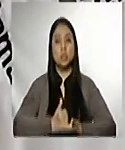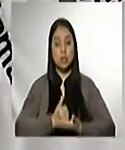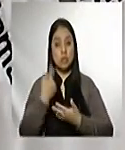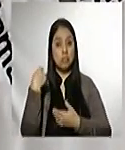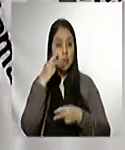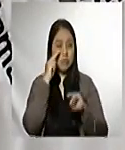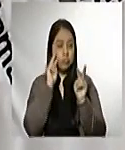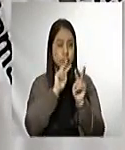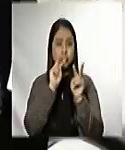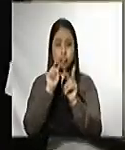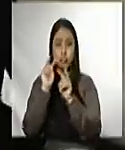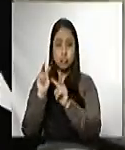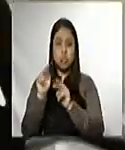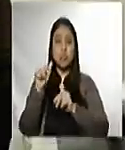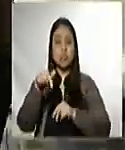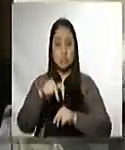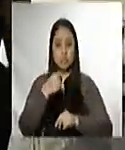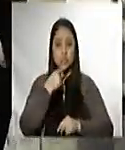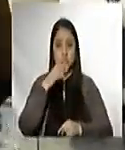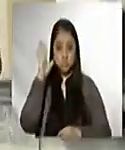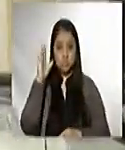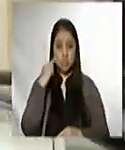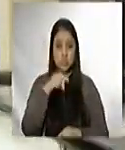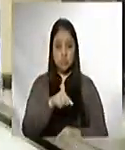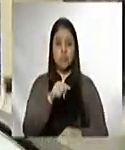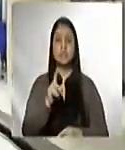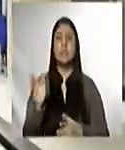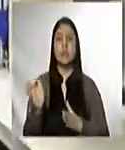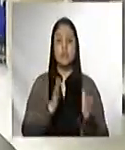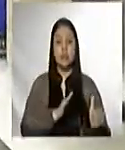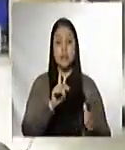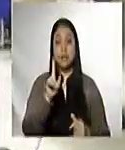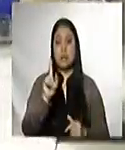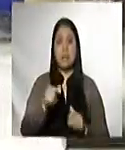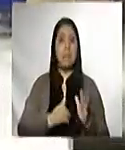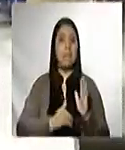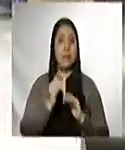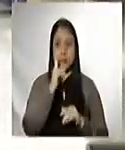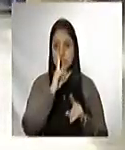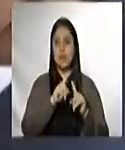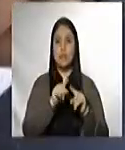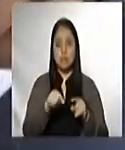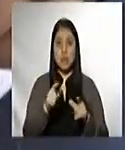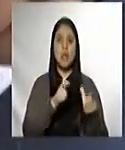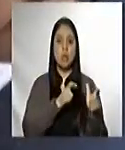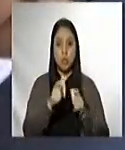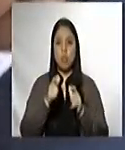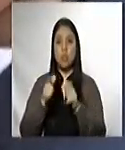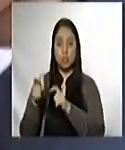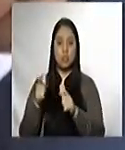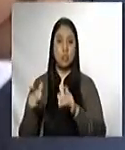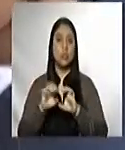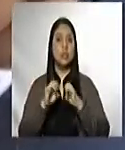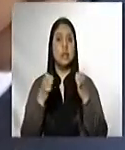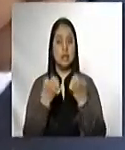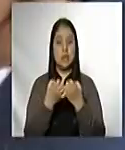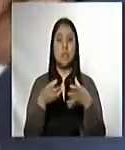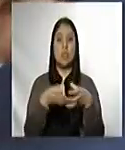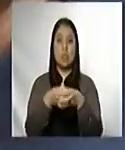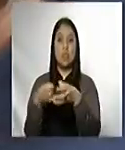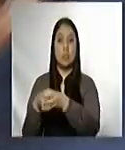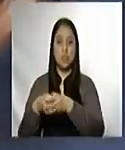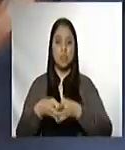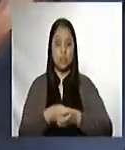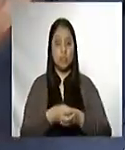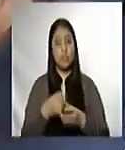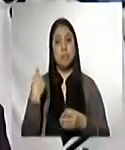por el cumplimiento de esta disposición. Se intensificarán los operativos de los equipos multisectoriales